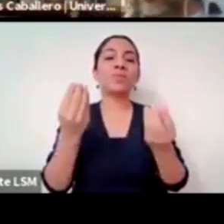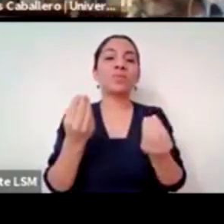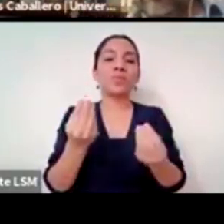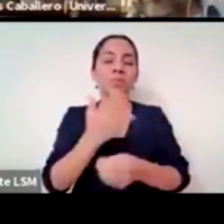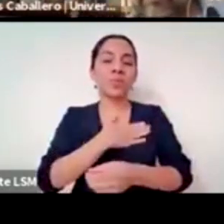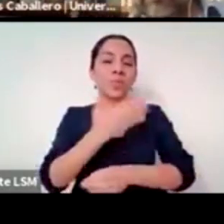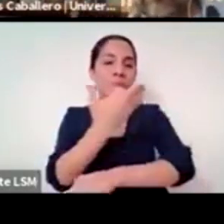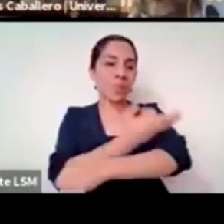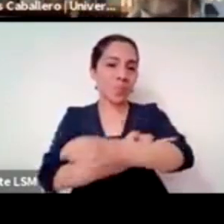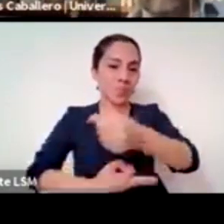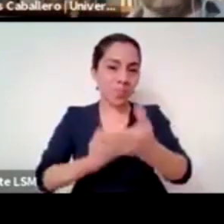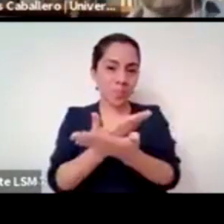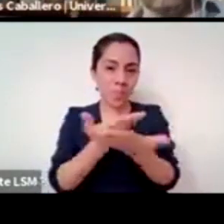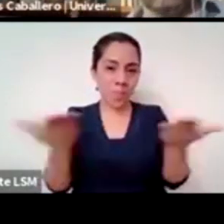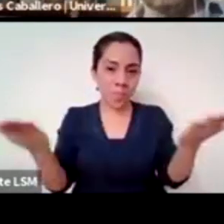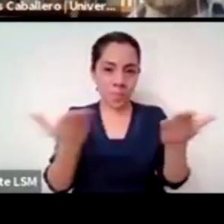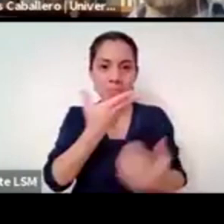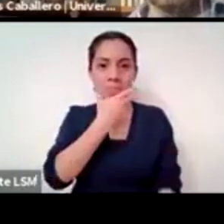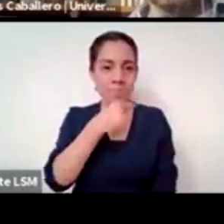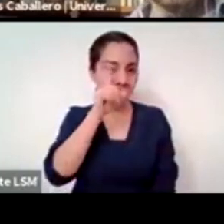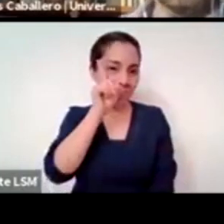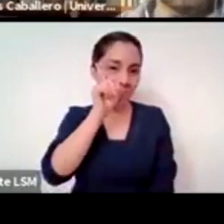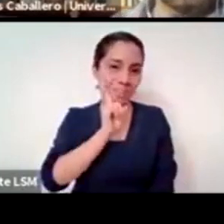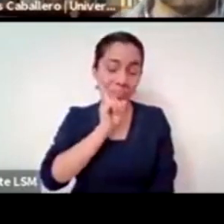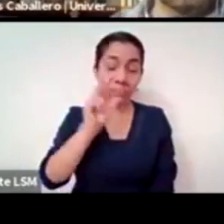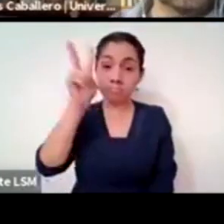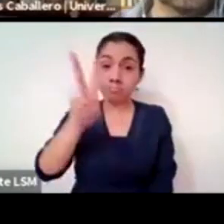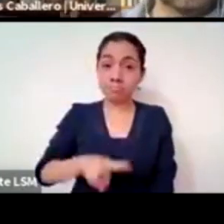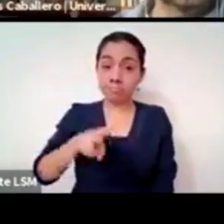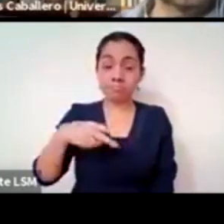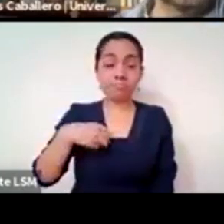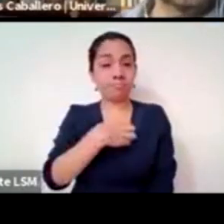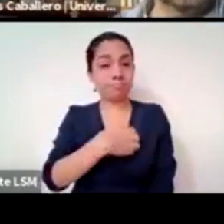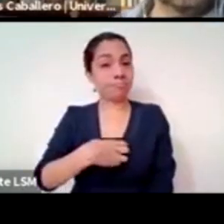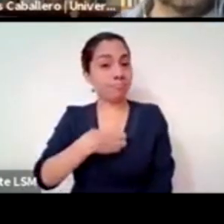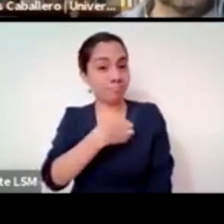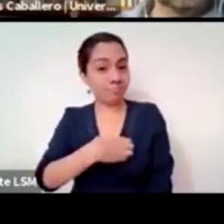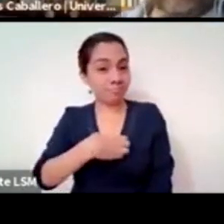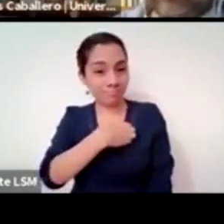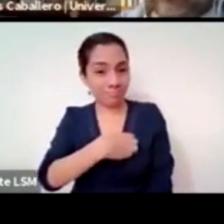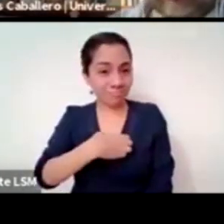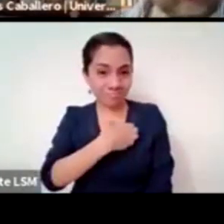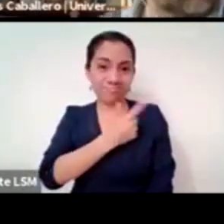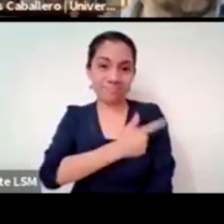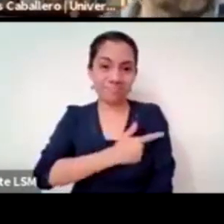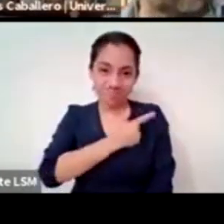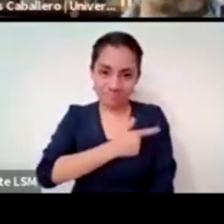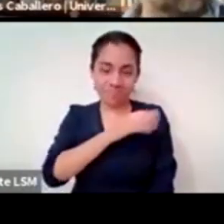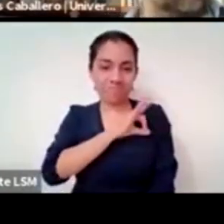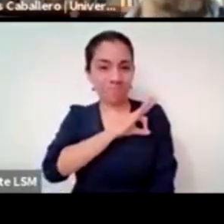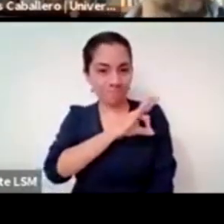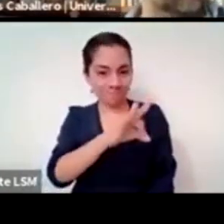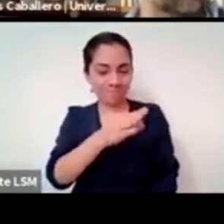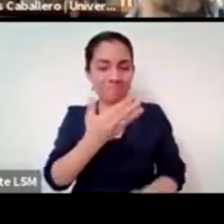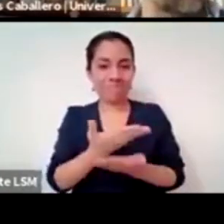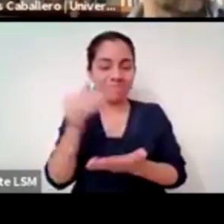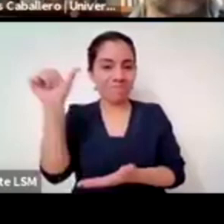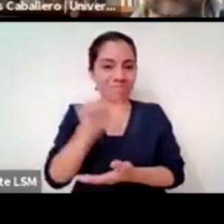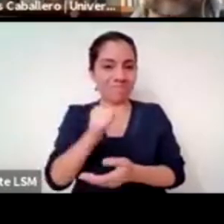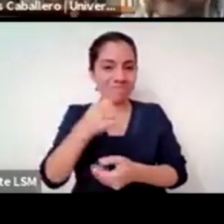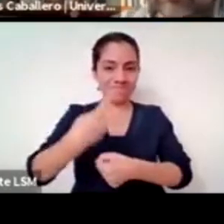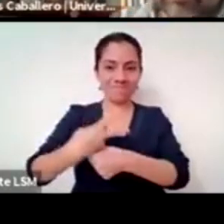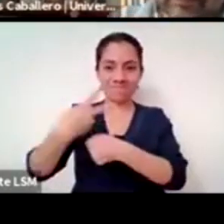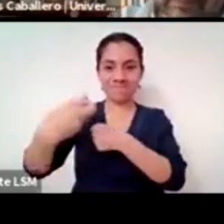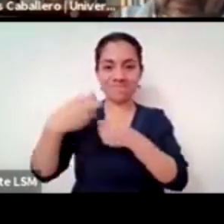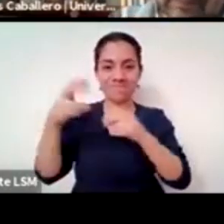todos es un placer para mí y un privilegio compartir con ustedes esta tarde este